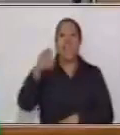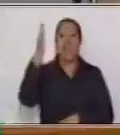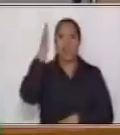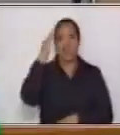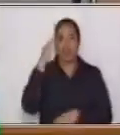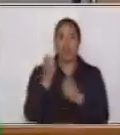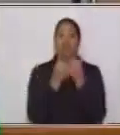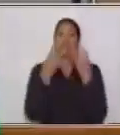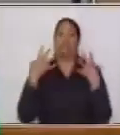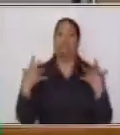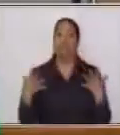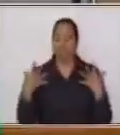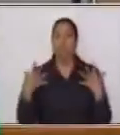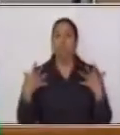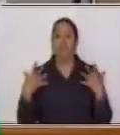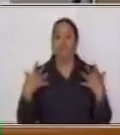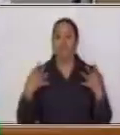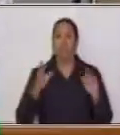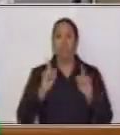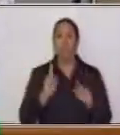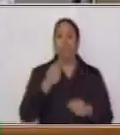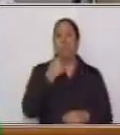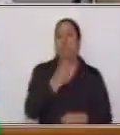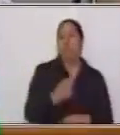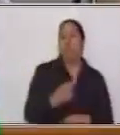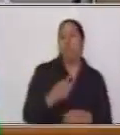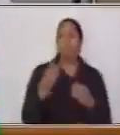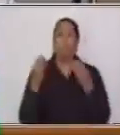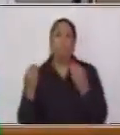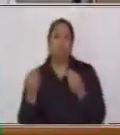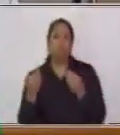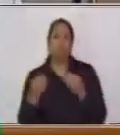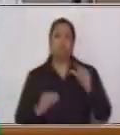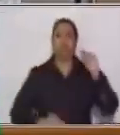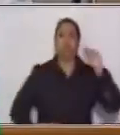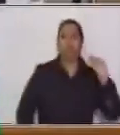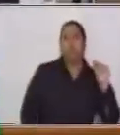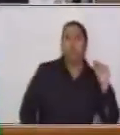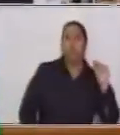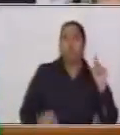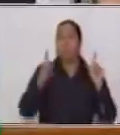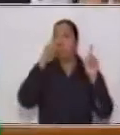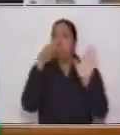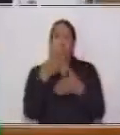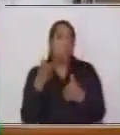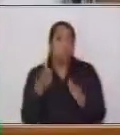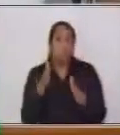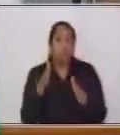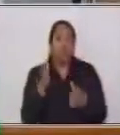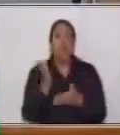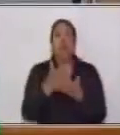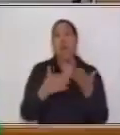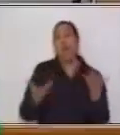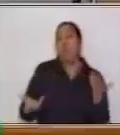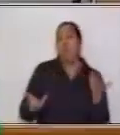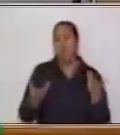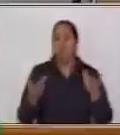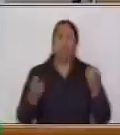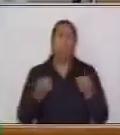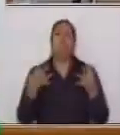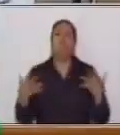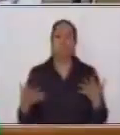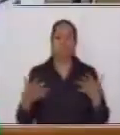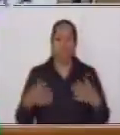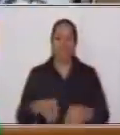precisarlas, diciendo si hay muchos, pocos, ninguno, alguno o varios. En estos días,